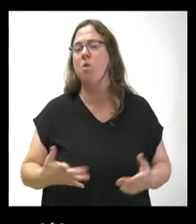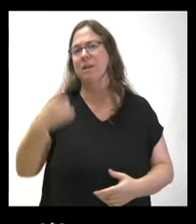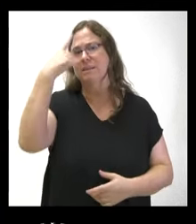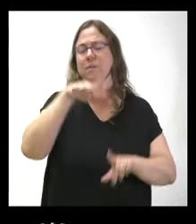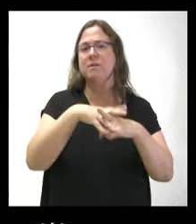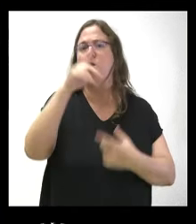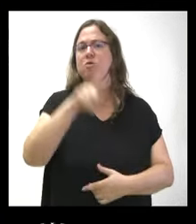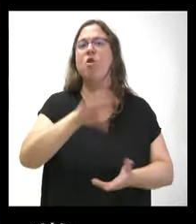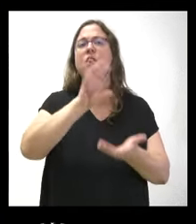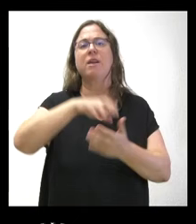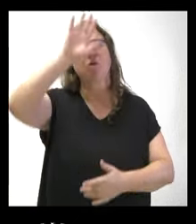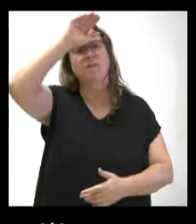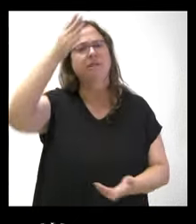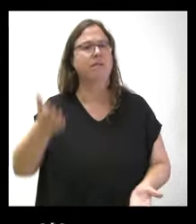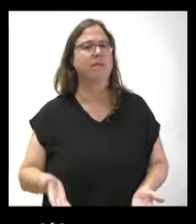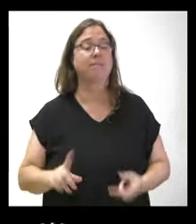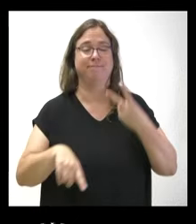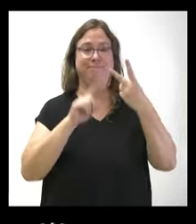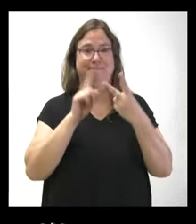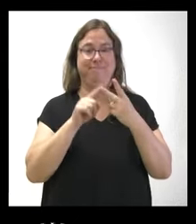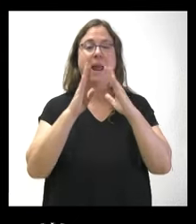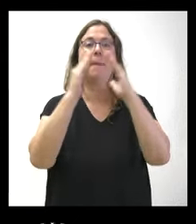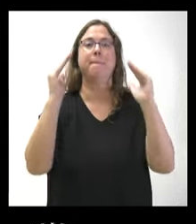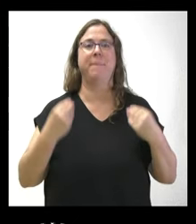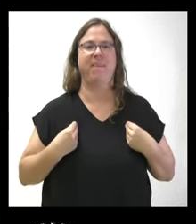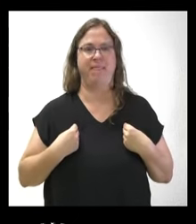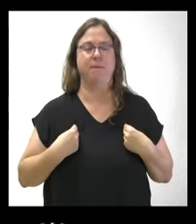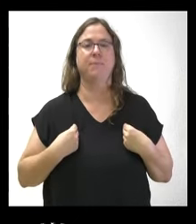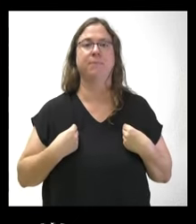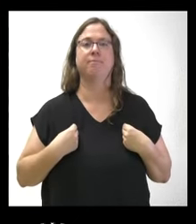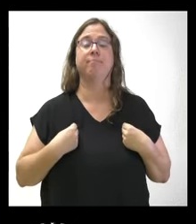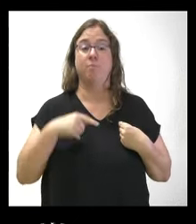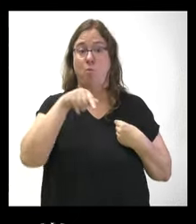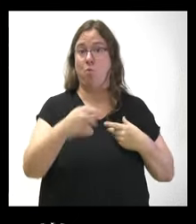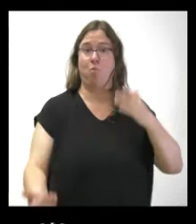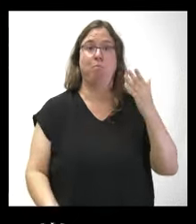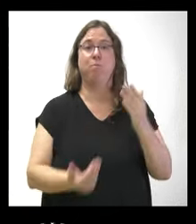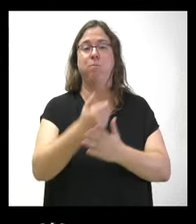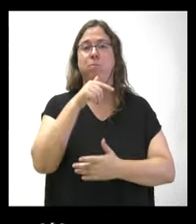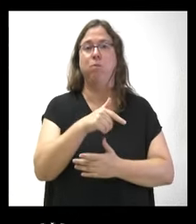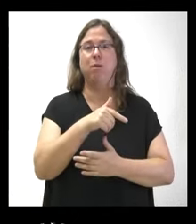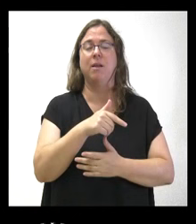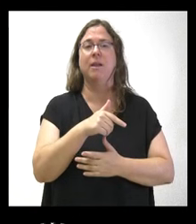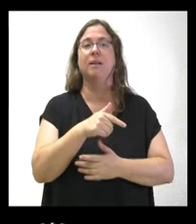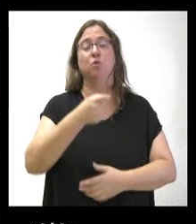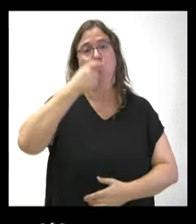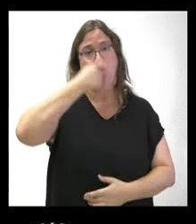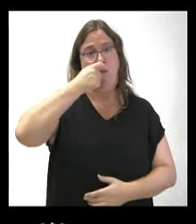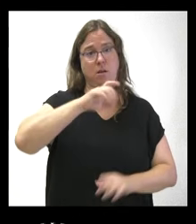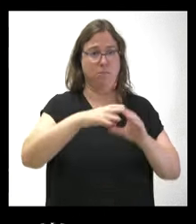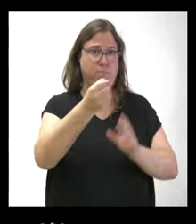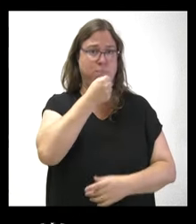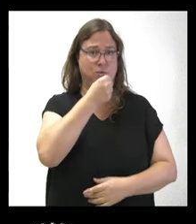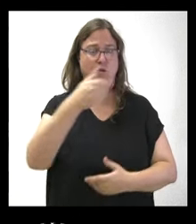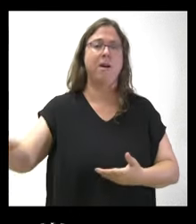qué situación se encuentra. Y luego, respecto a la vivienda, esta mañana el socialista Luis Tudanca ha pedido a la